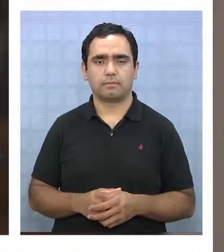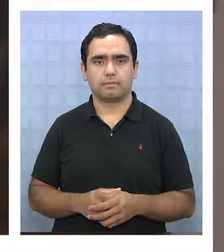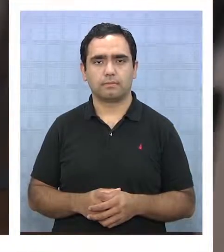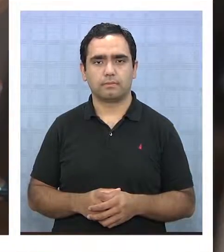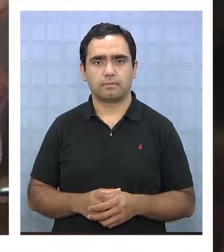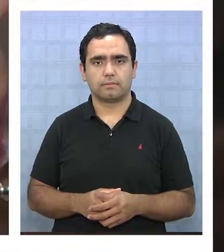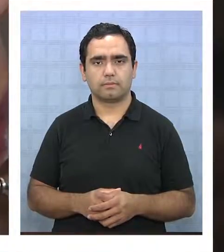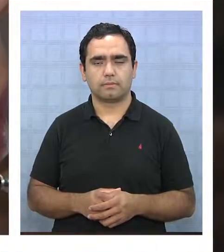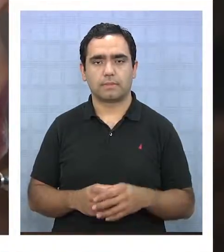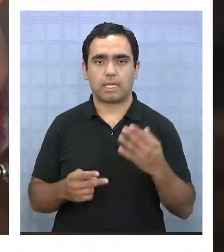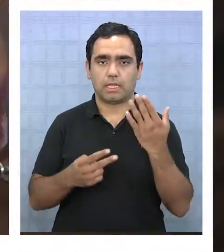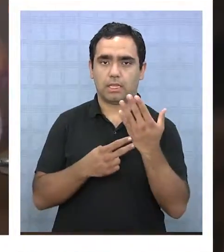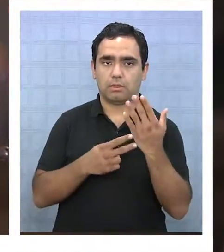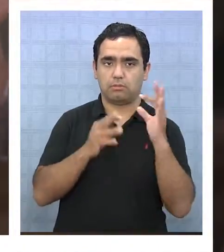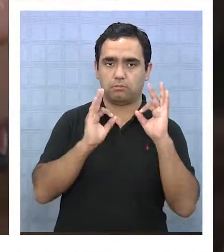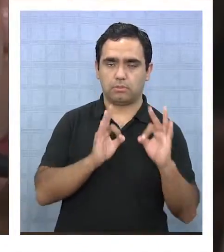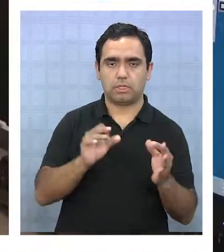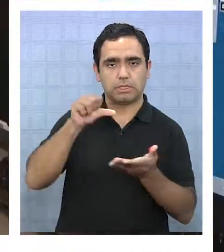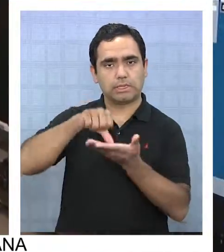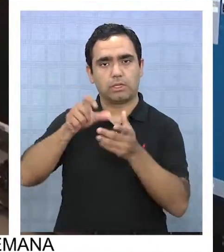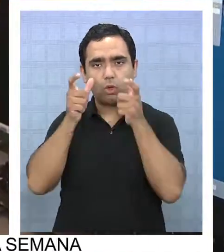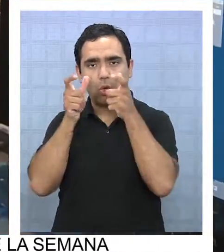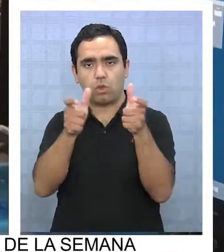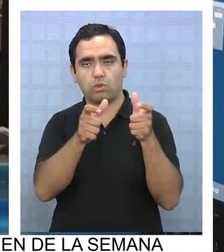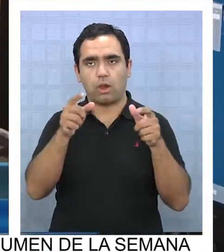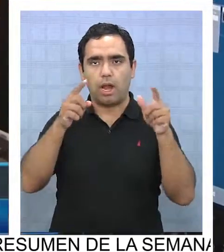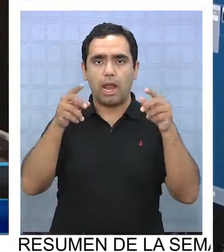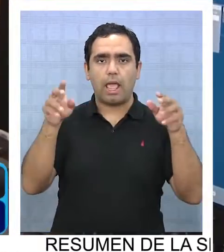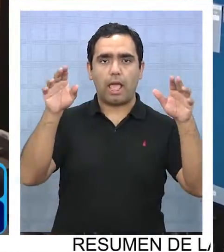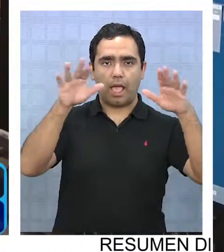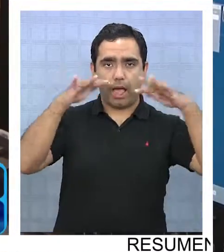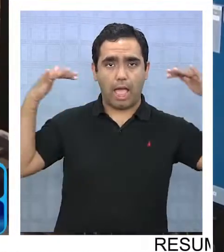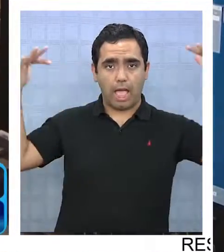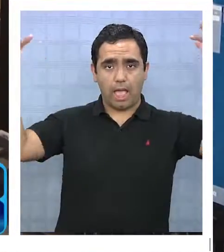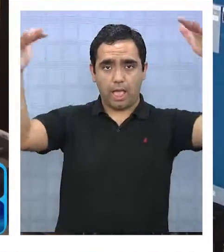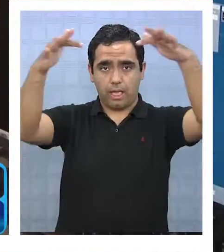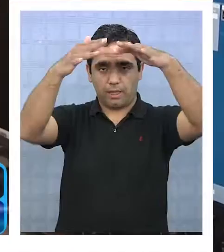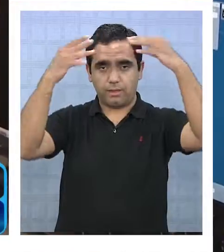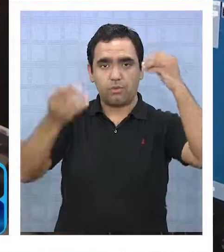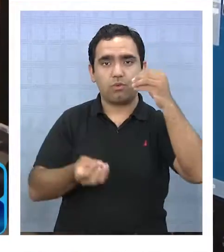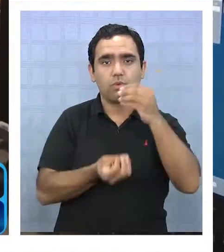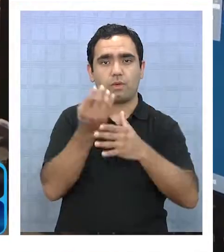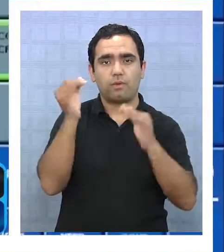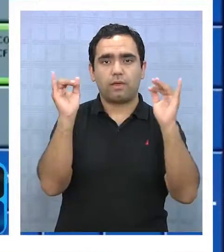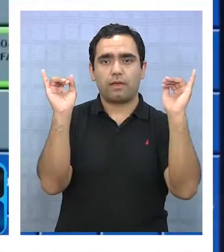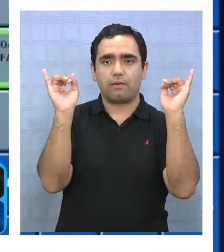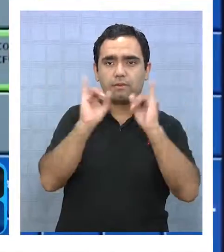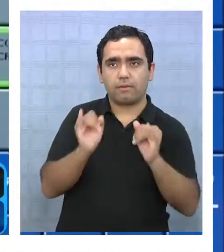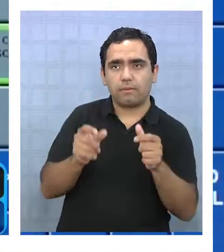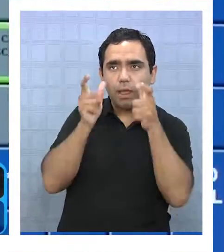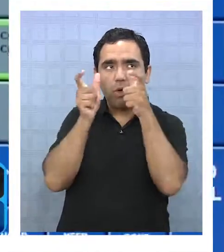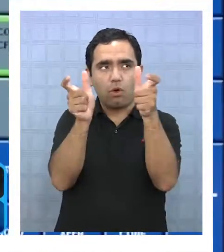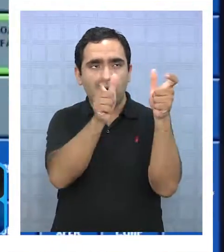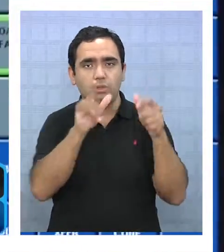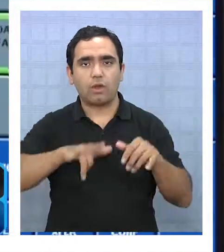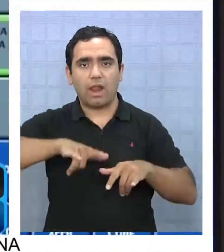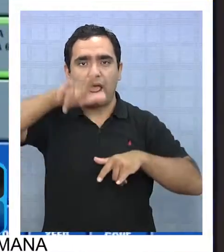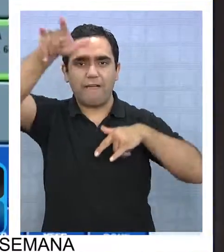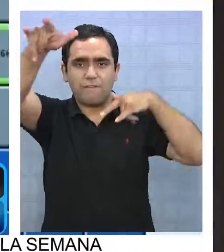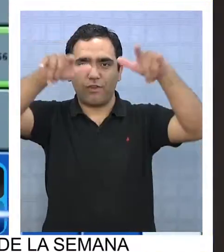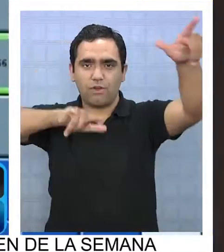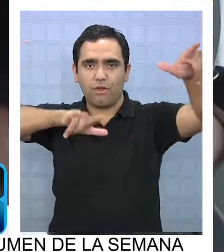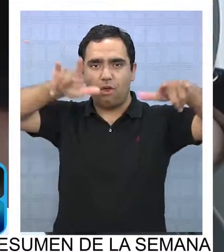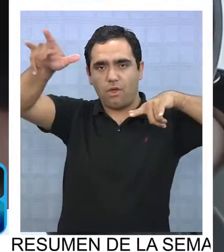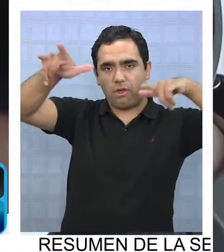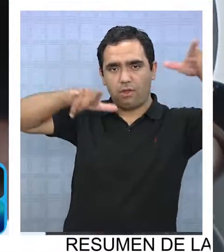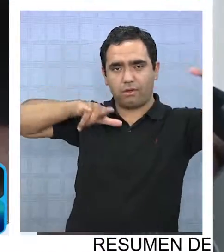Con tecnología de punta y un centro de control aéreo que forma parte de una nueva división para verificar el movimiento de los aviones que